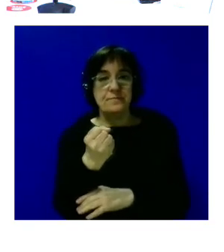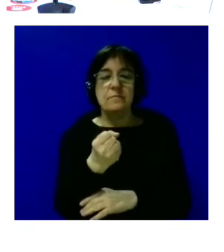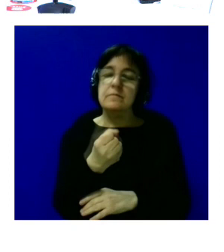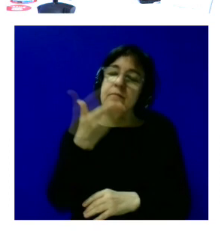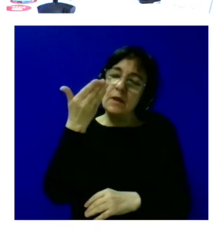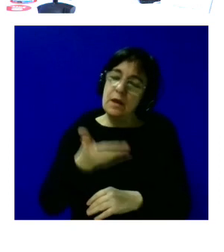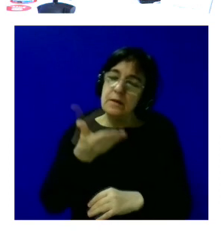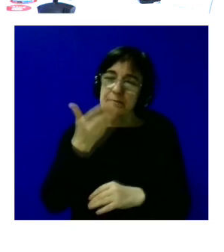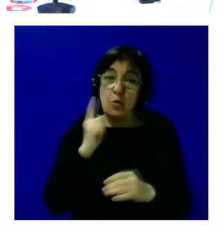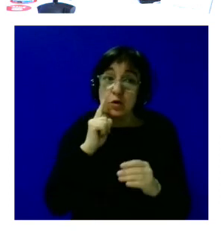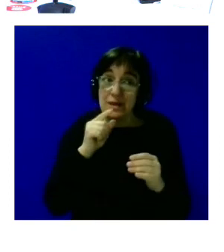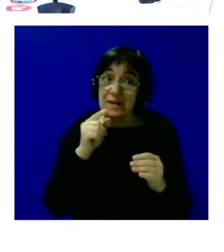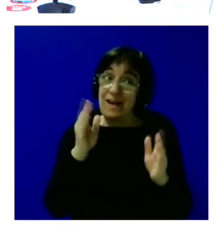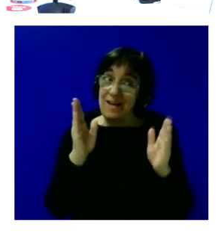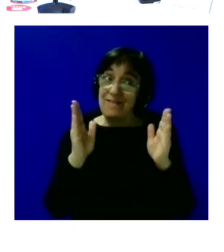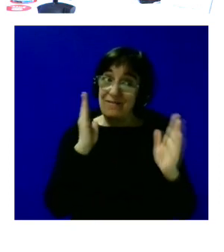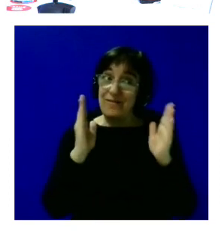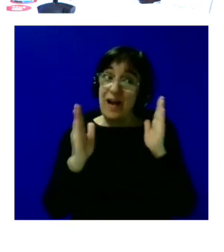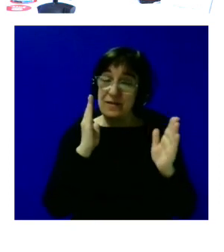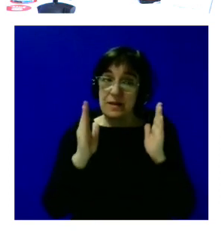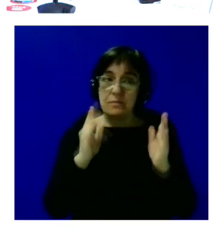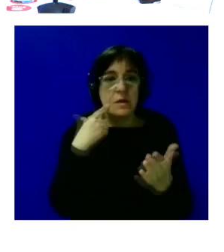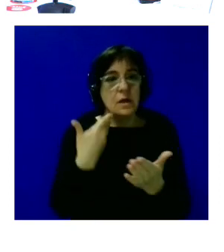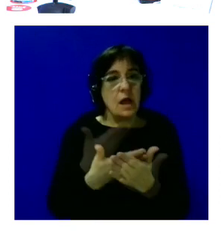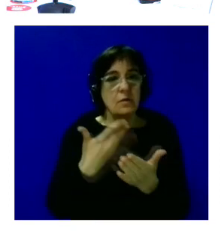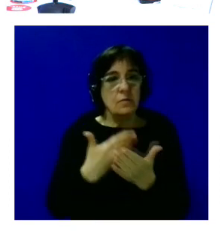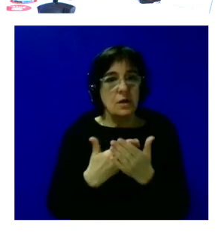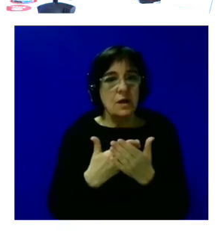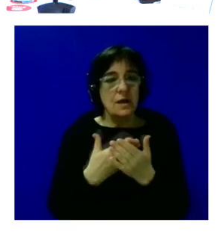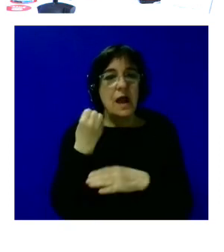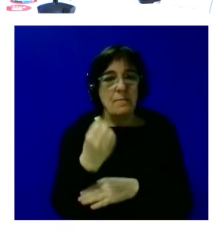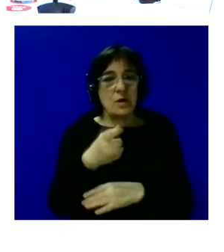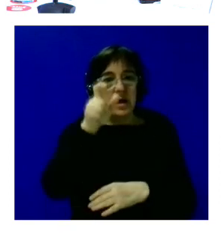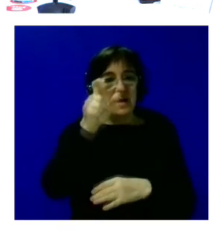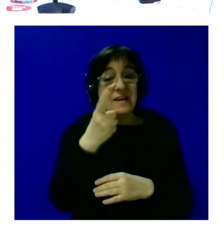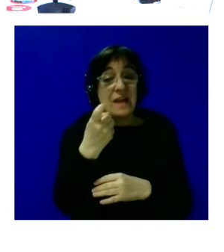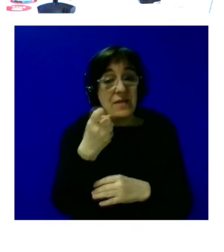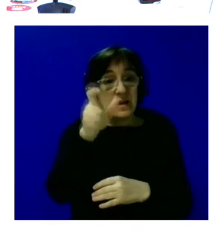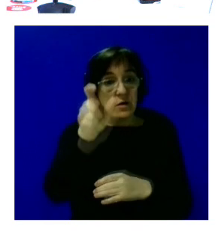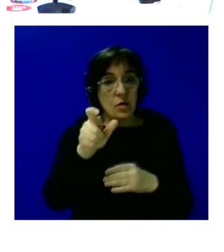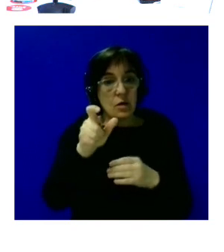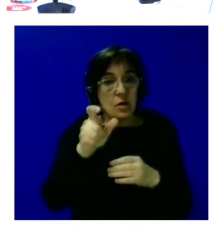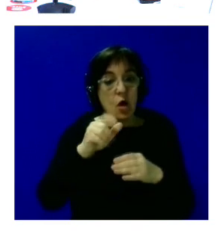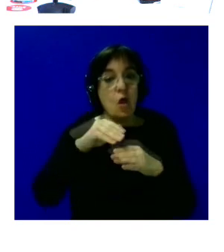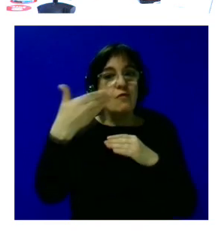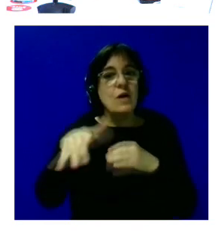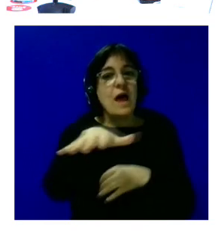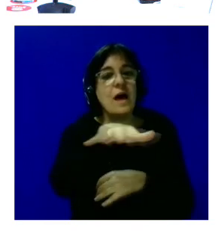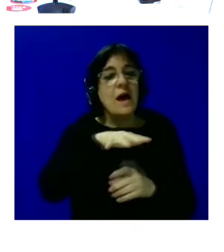importante en esta fase que garanticemos también los apoyos que la persona necesita fuera de su lugar de trabajo